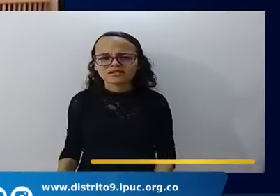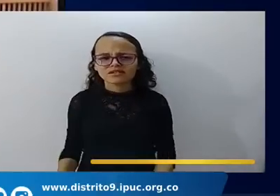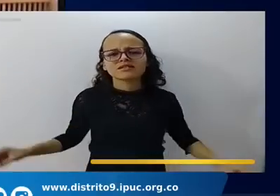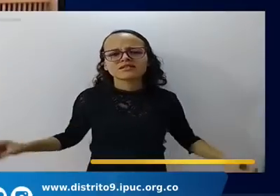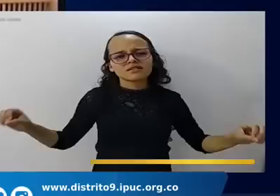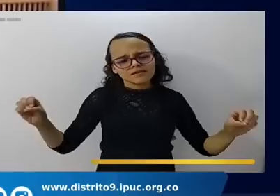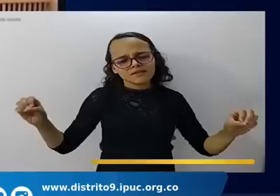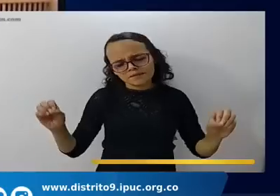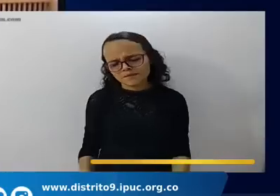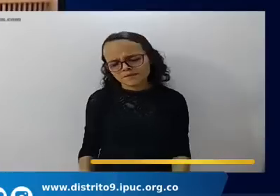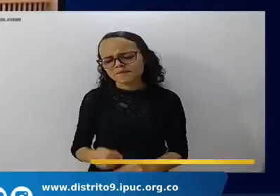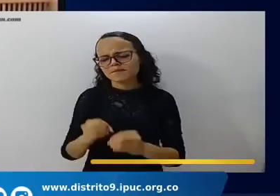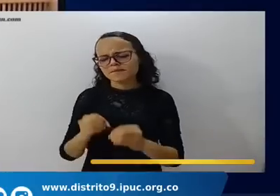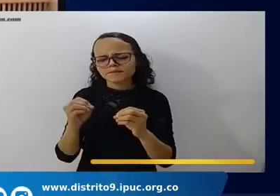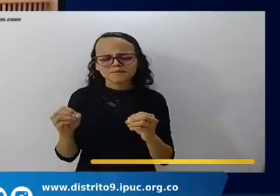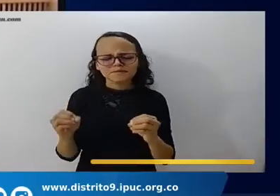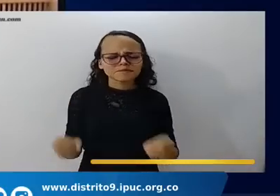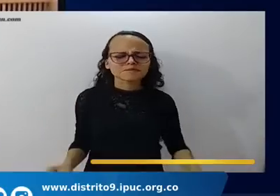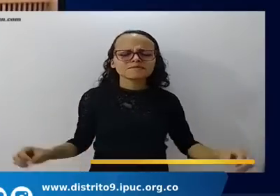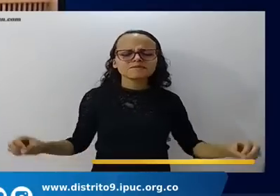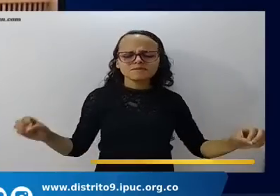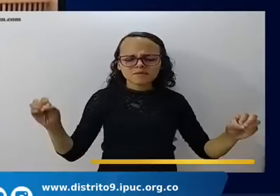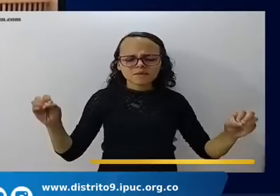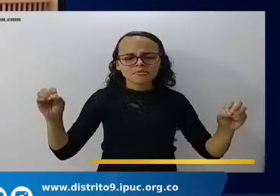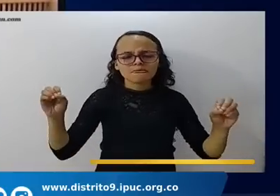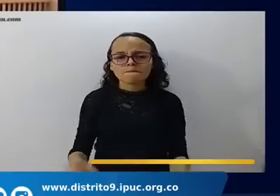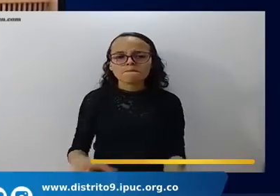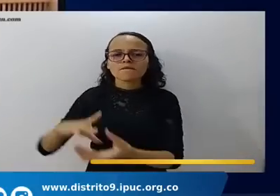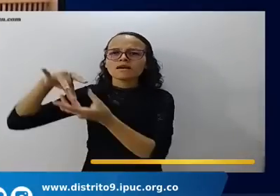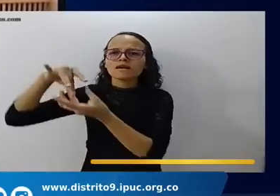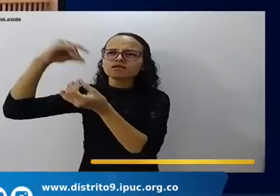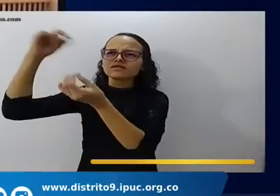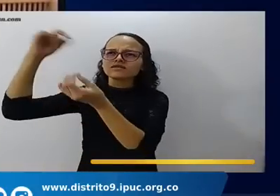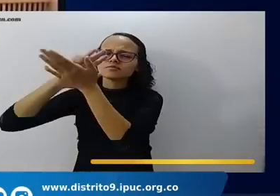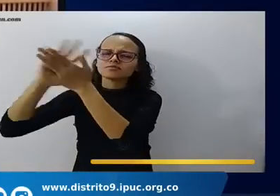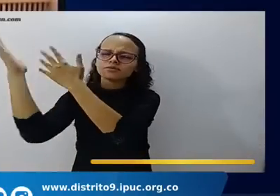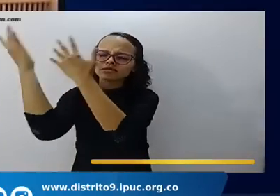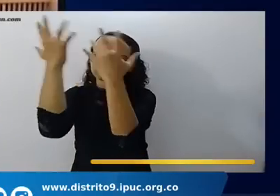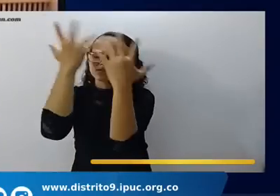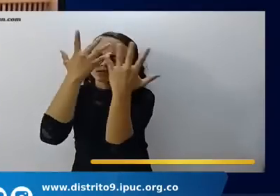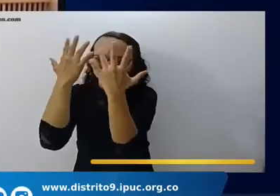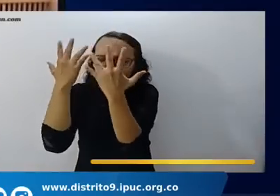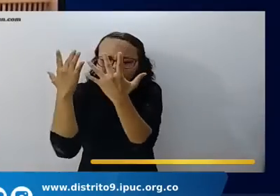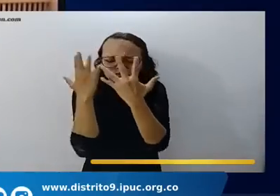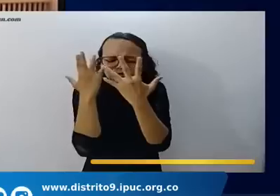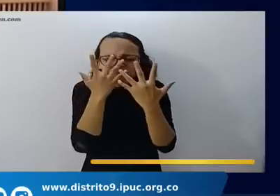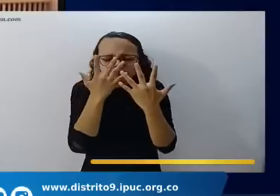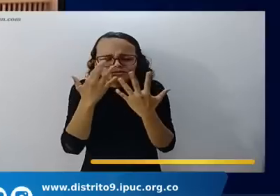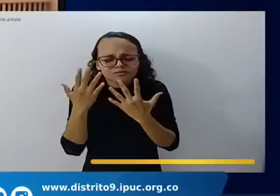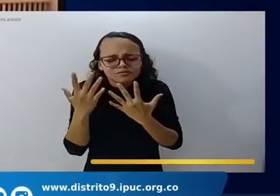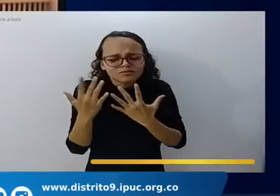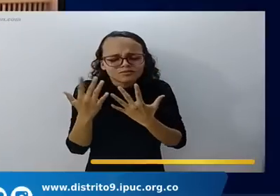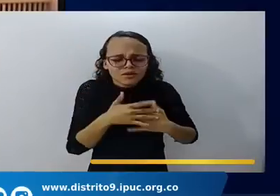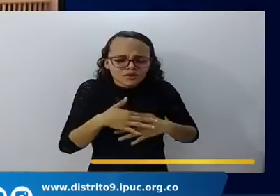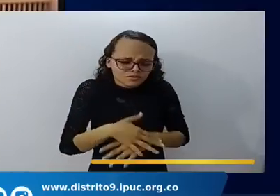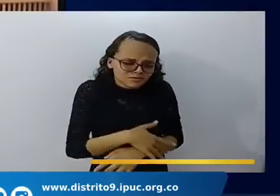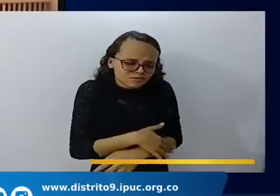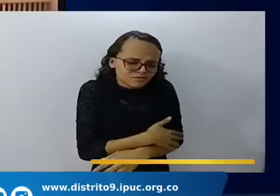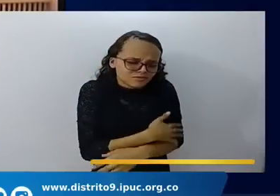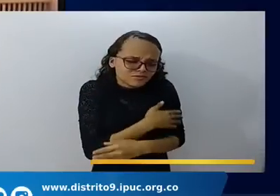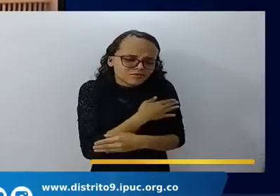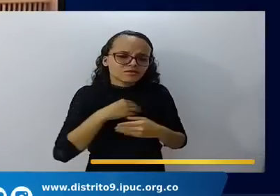siendo tu espíritu